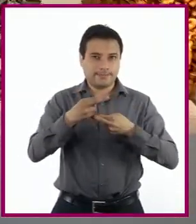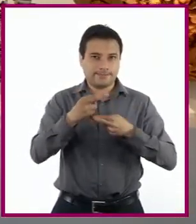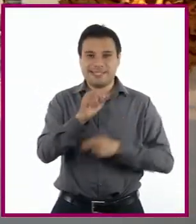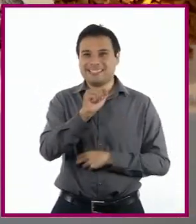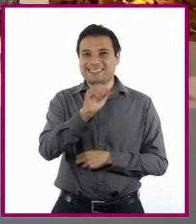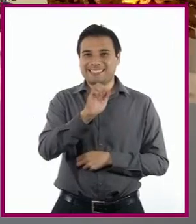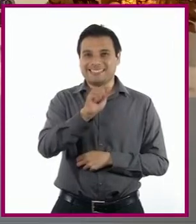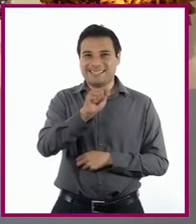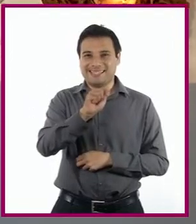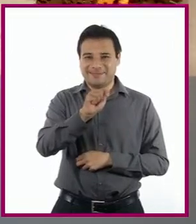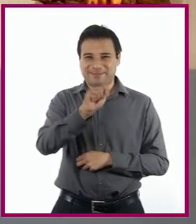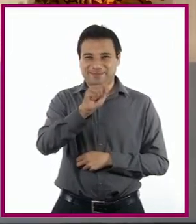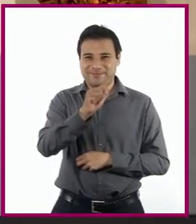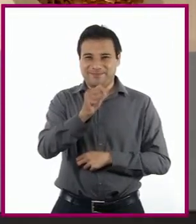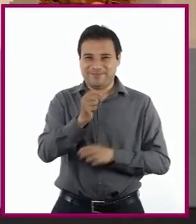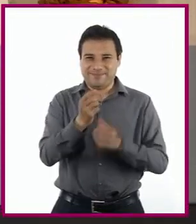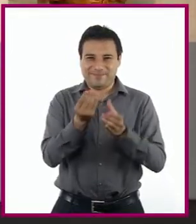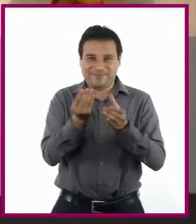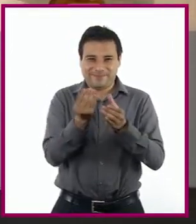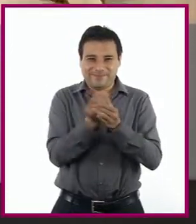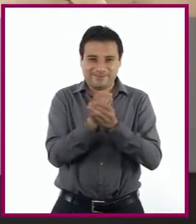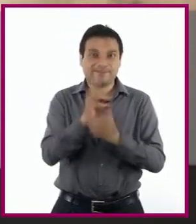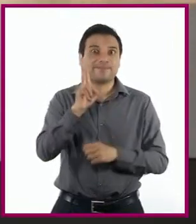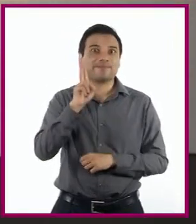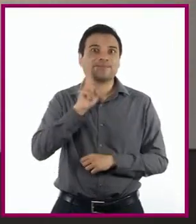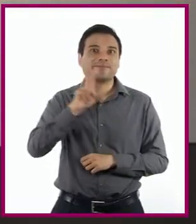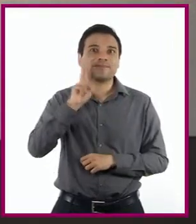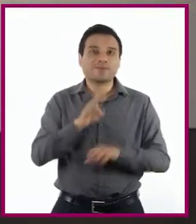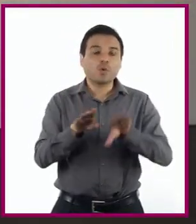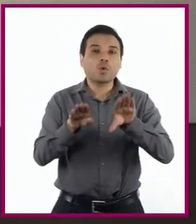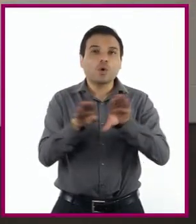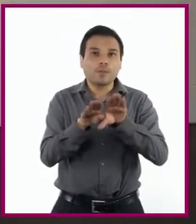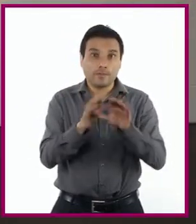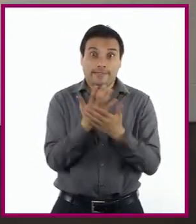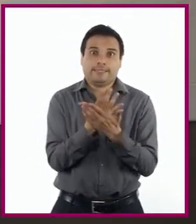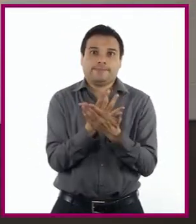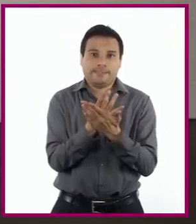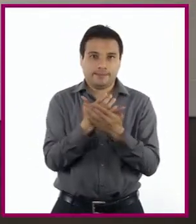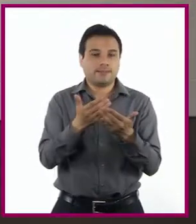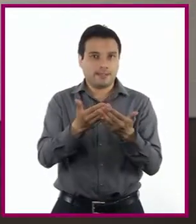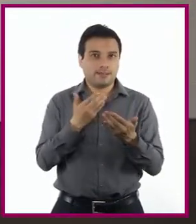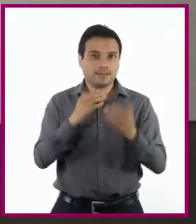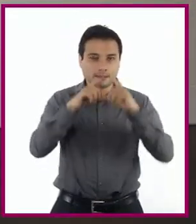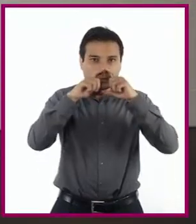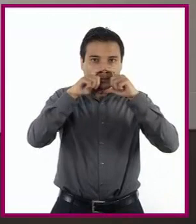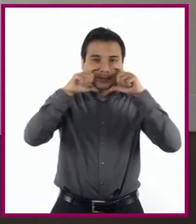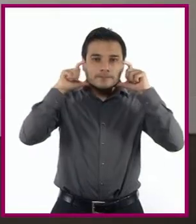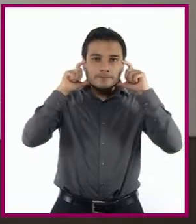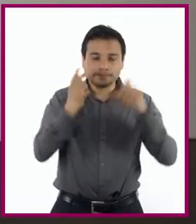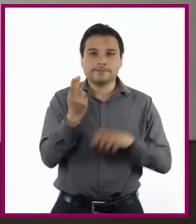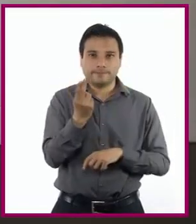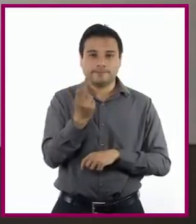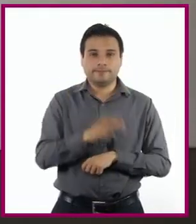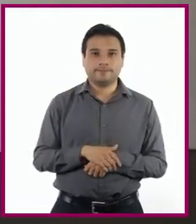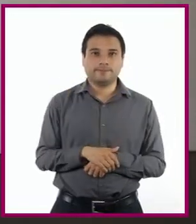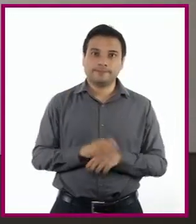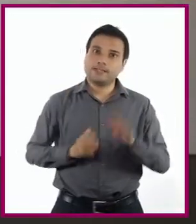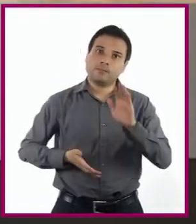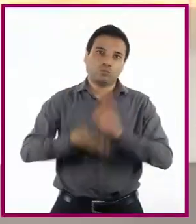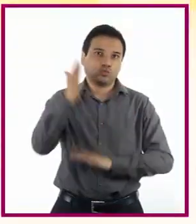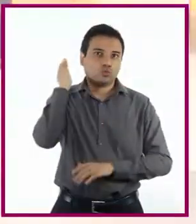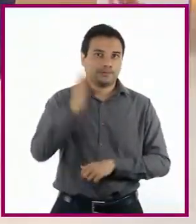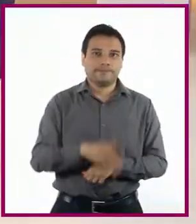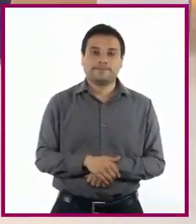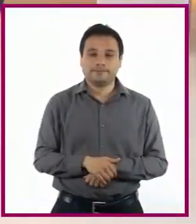Así es Regresamos Y vamos a ver ¿Qué tal nos quedó? Pero antes Nuestro cubrebocas Vámonos Regina